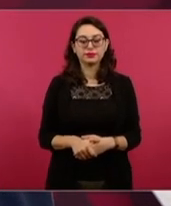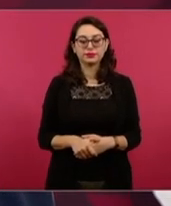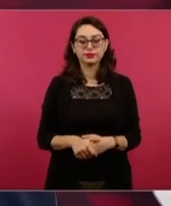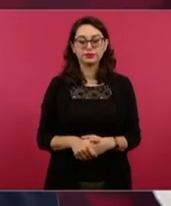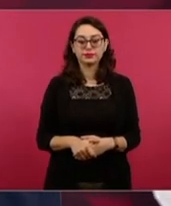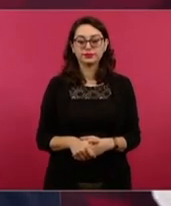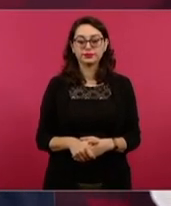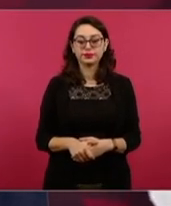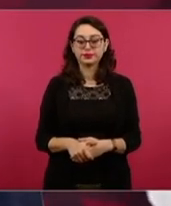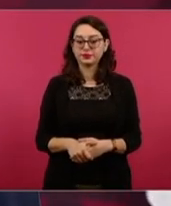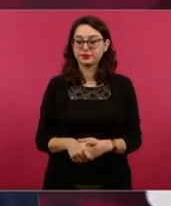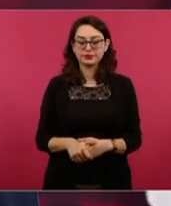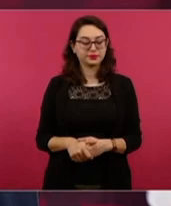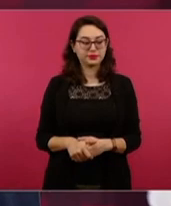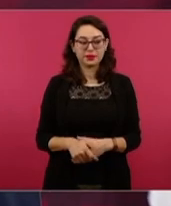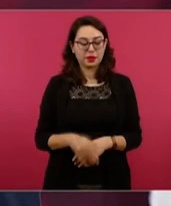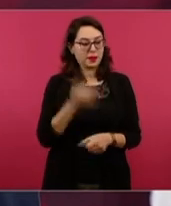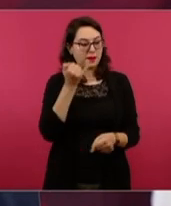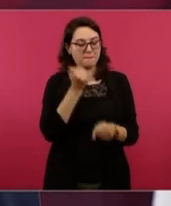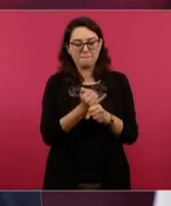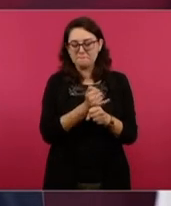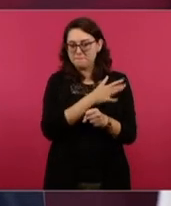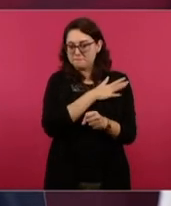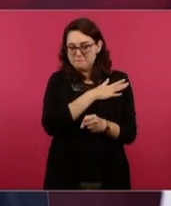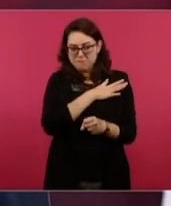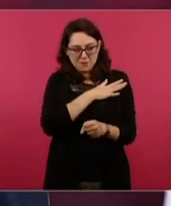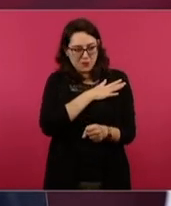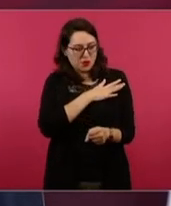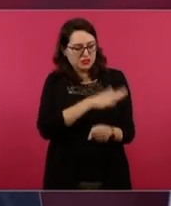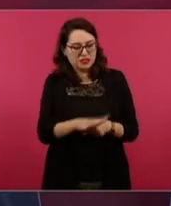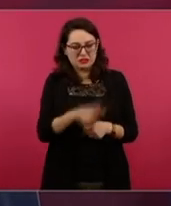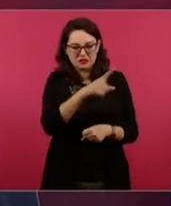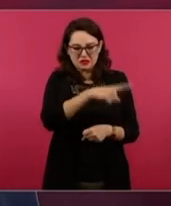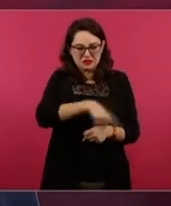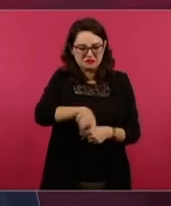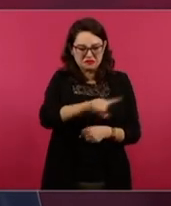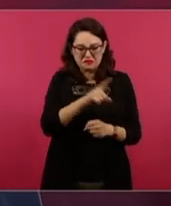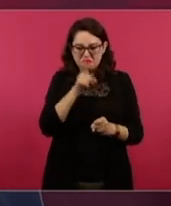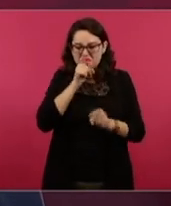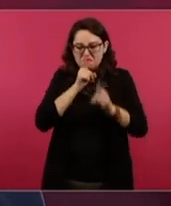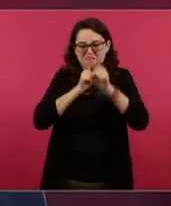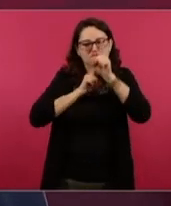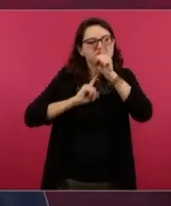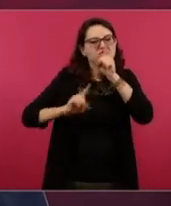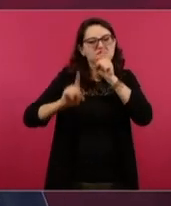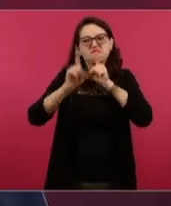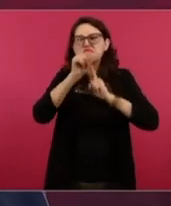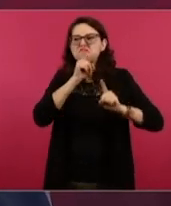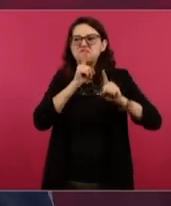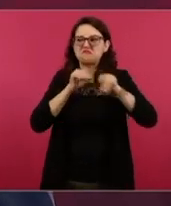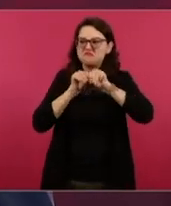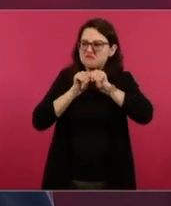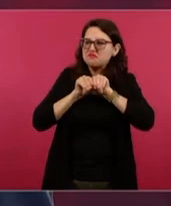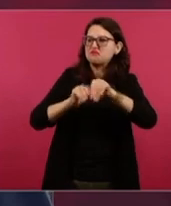¿Cómo son capaces de calumniar, de mentir?